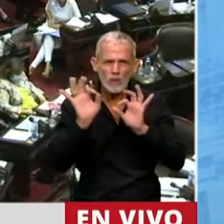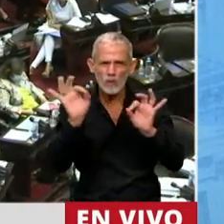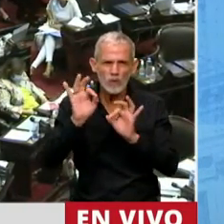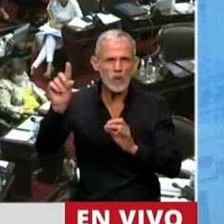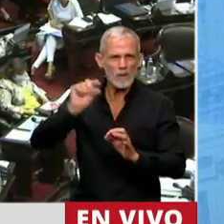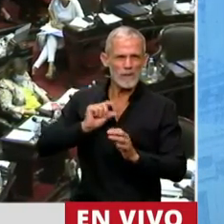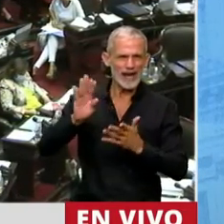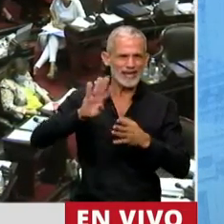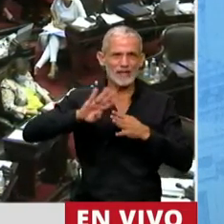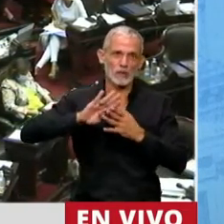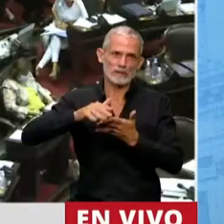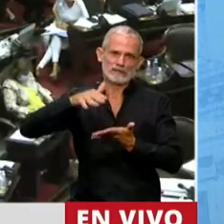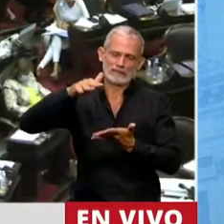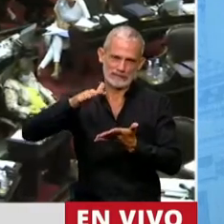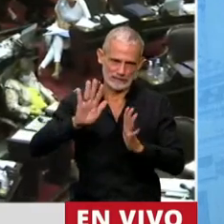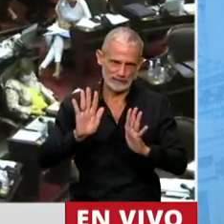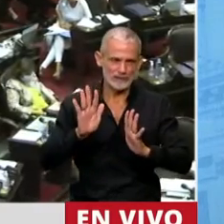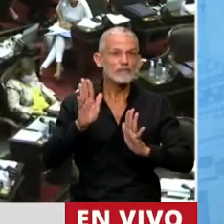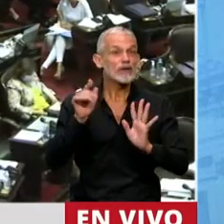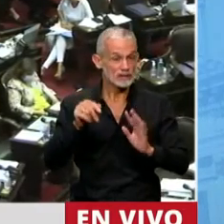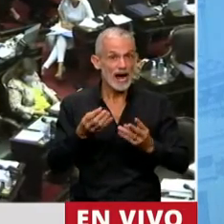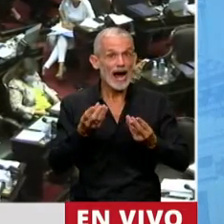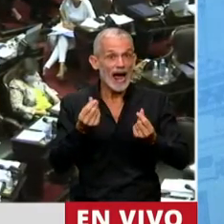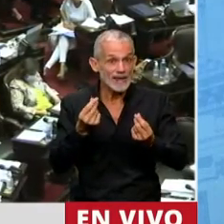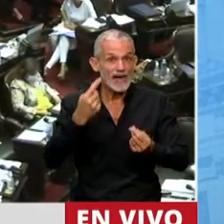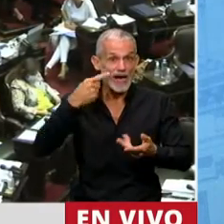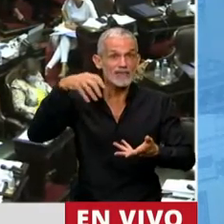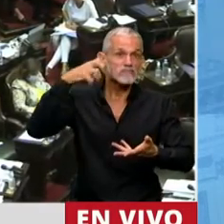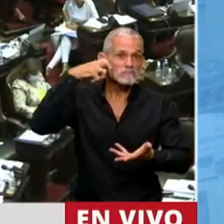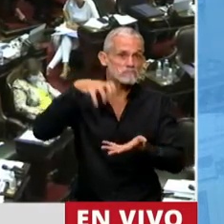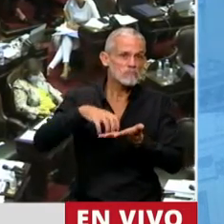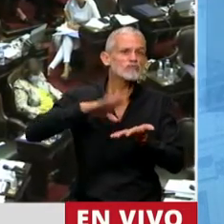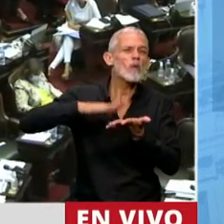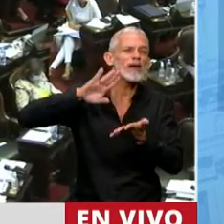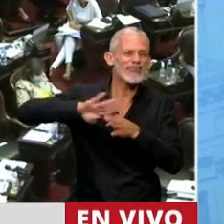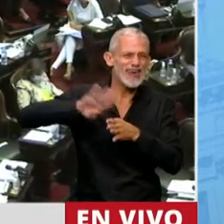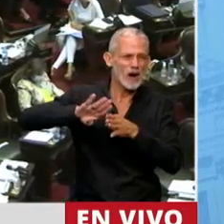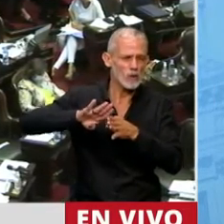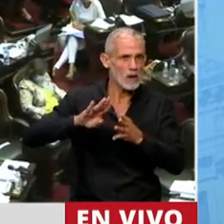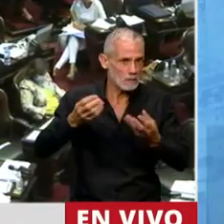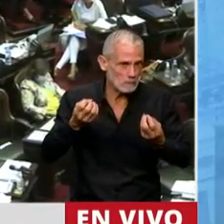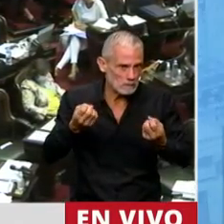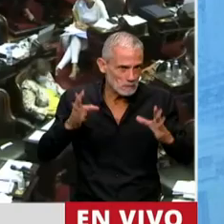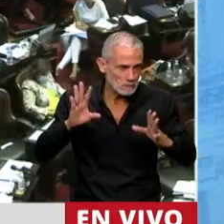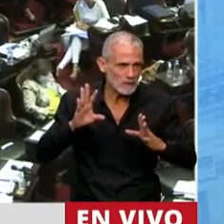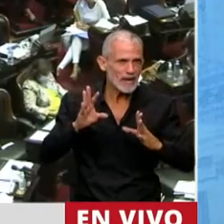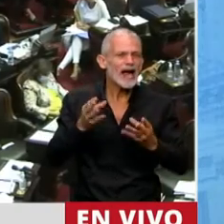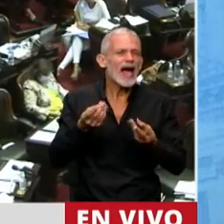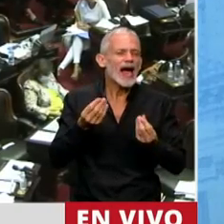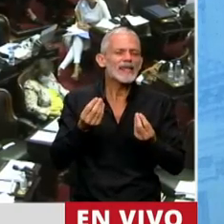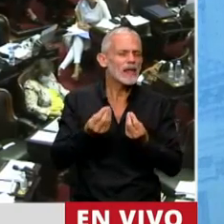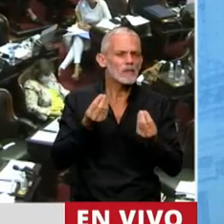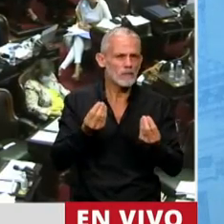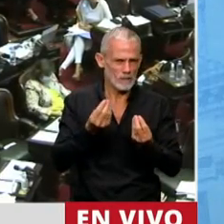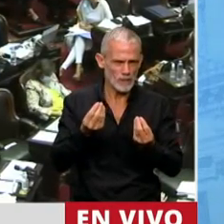Estamos tratando un proyecto que significa un salto de calidad institucional en materia de deuda pública en nuestro país. Ese salto de calidad institucional